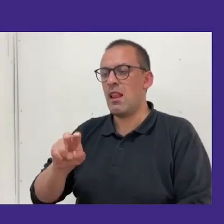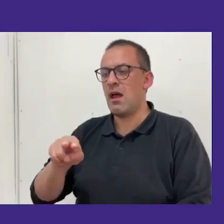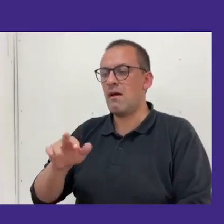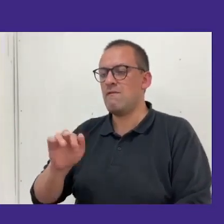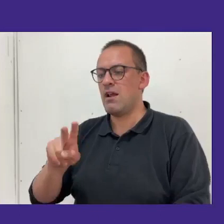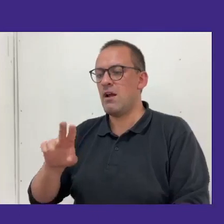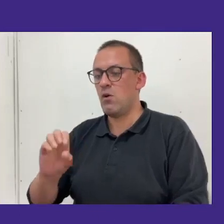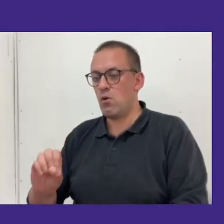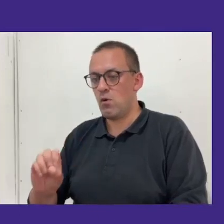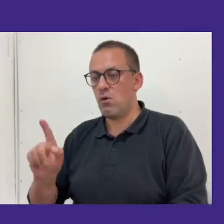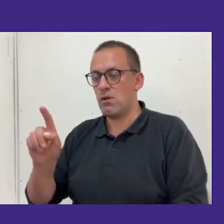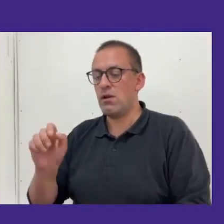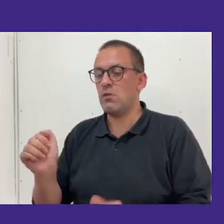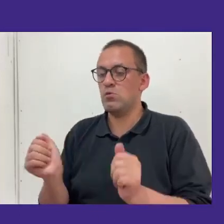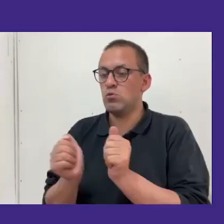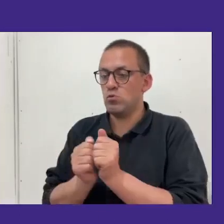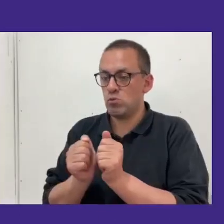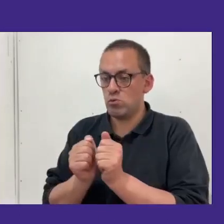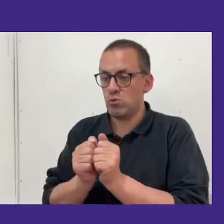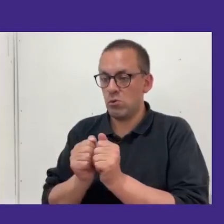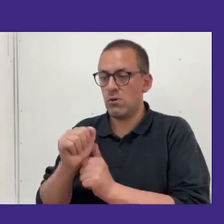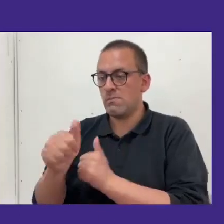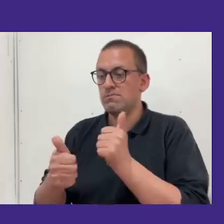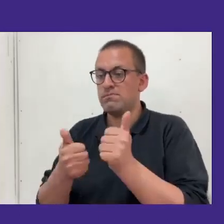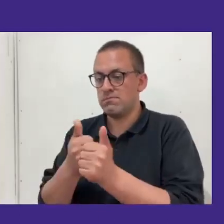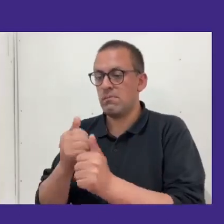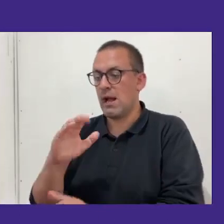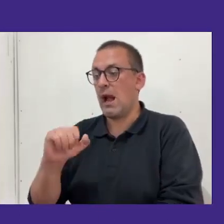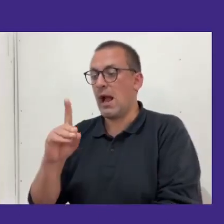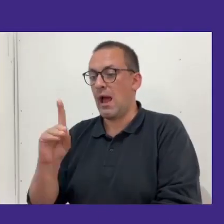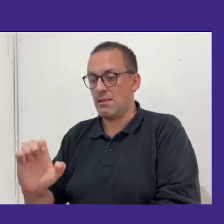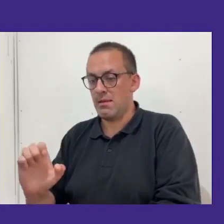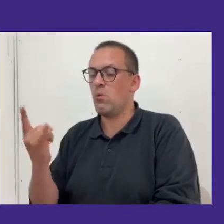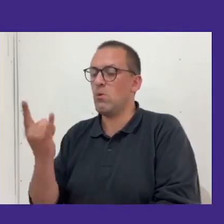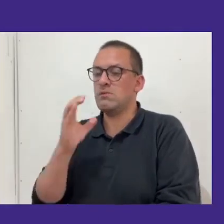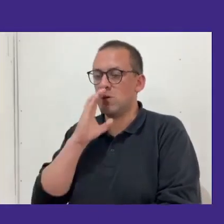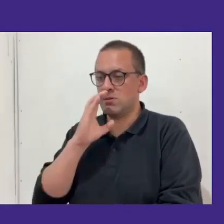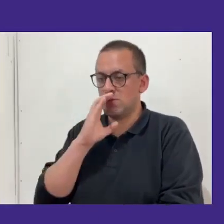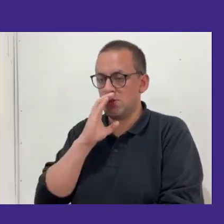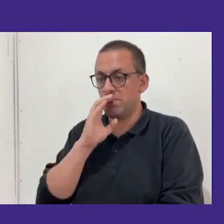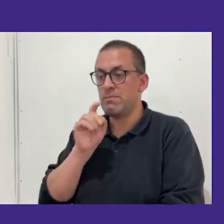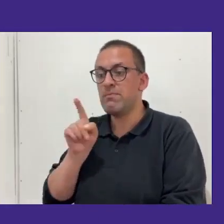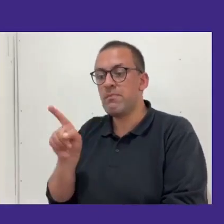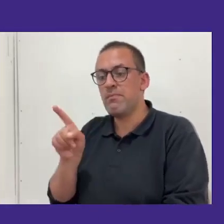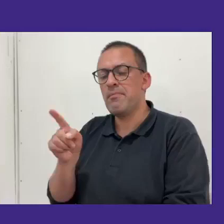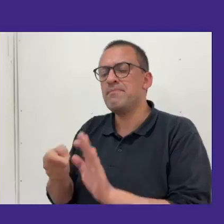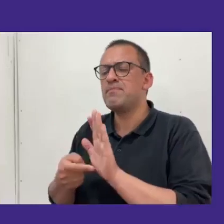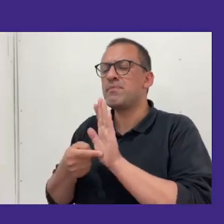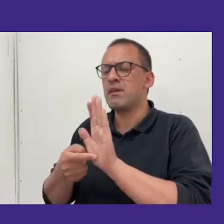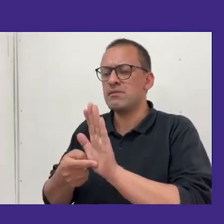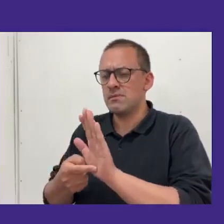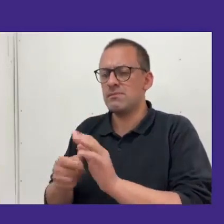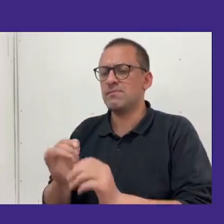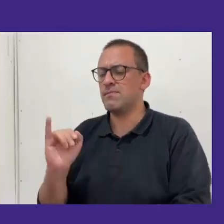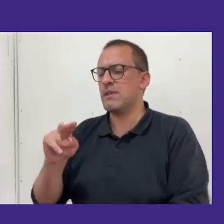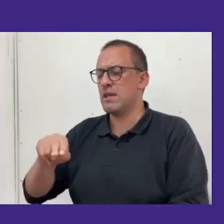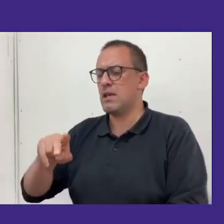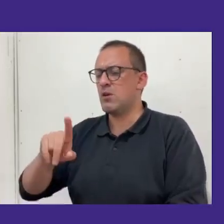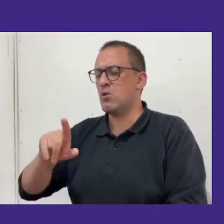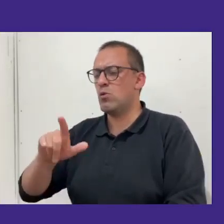ella es tutora par del CADE UD, ella presentará Inclúpolis